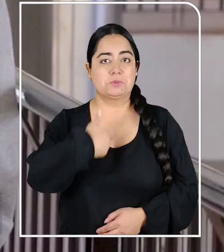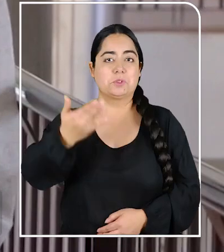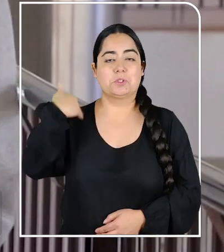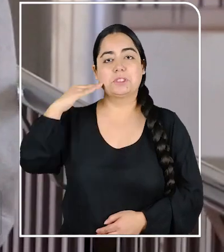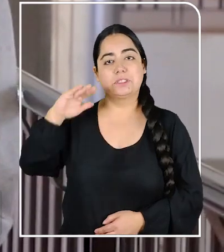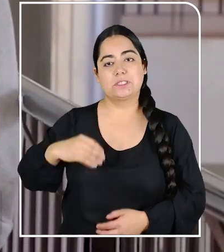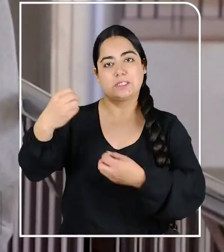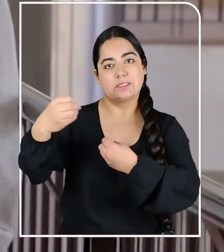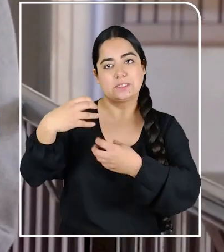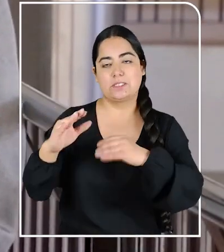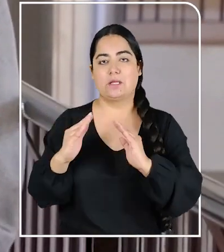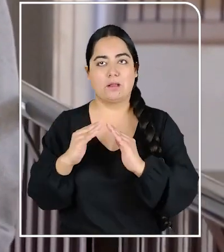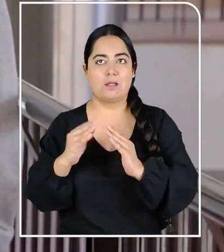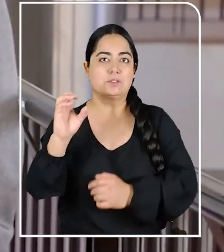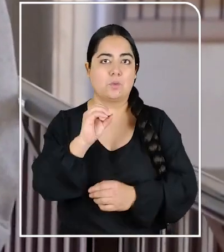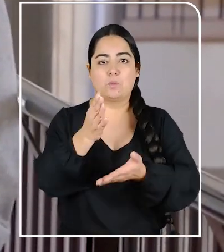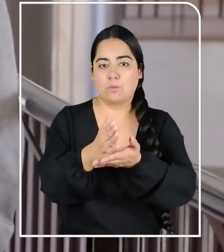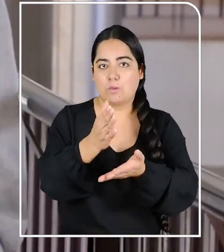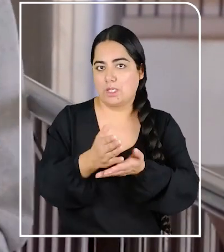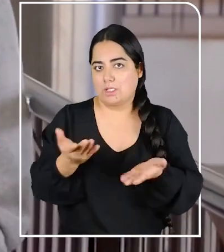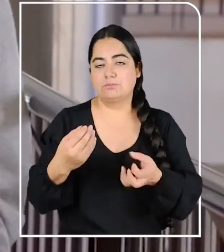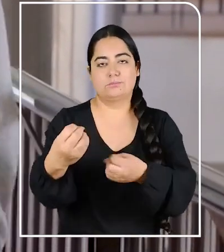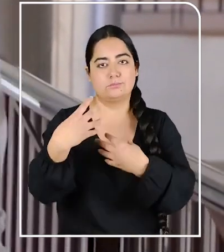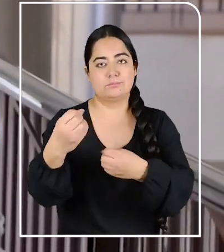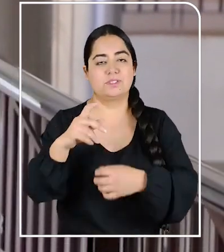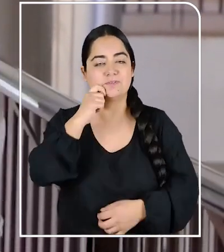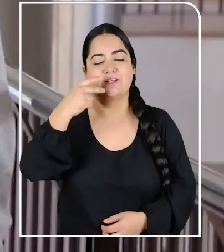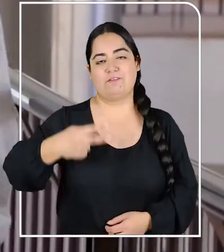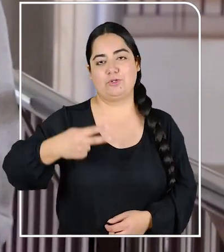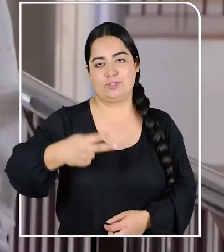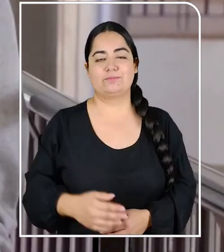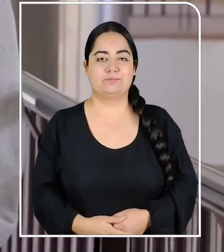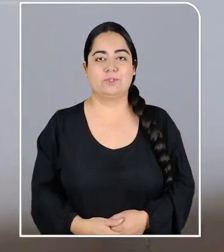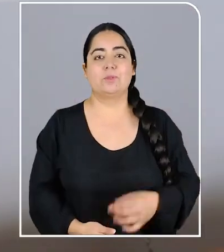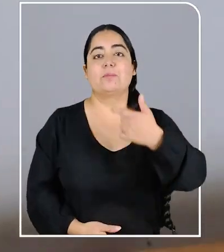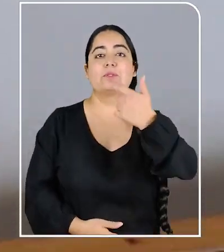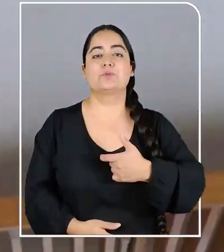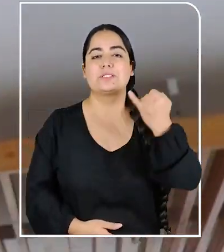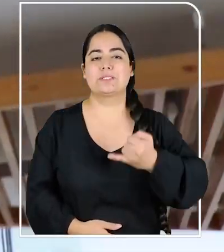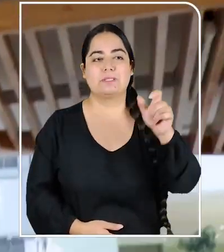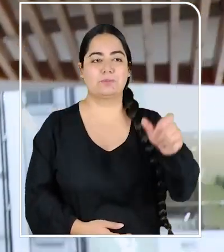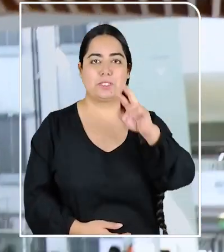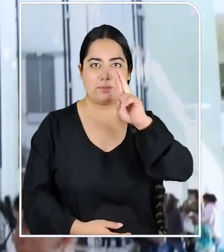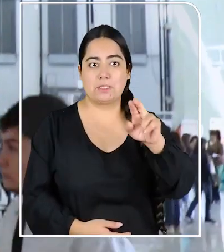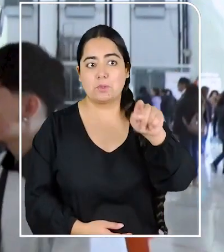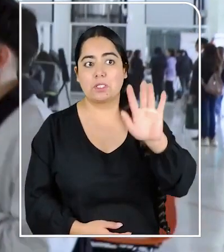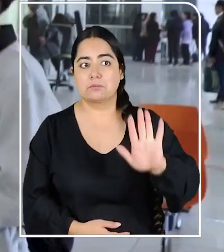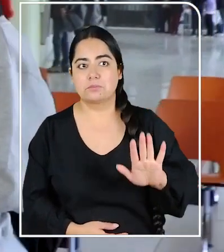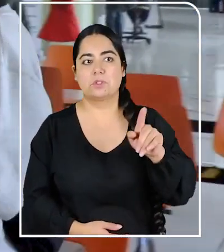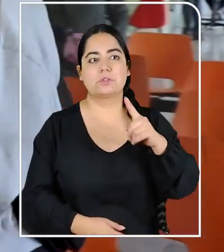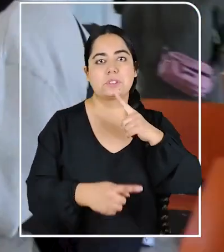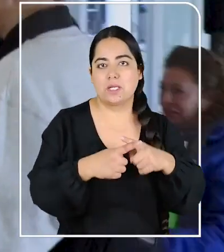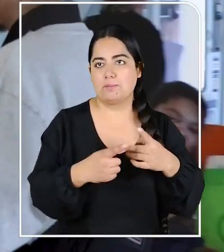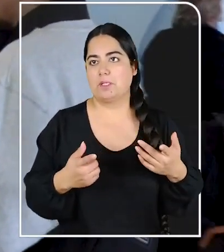uno tiene desde chico, quizás de crianza, de la casa, o que enseñan en los mismos colegios. Son valores que uno tiene que siempre respetar al otro,